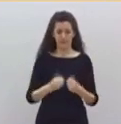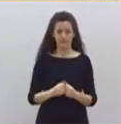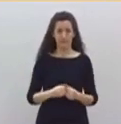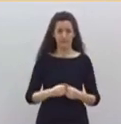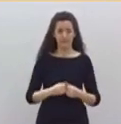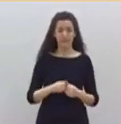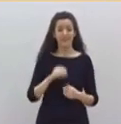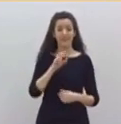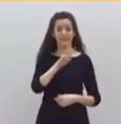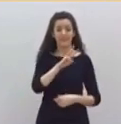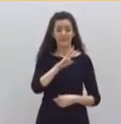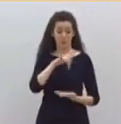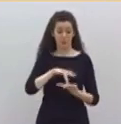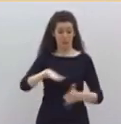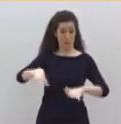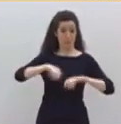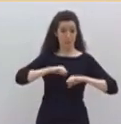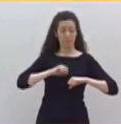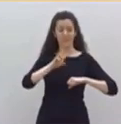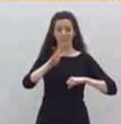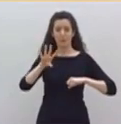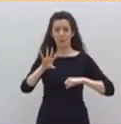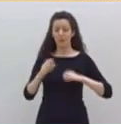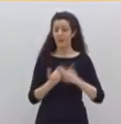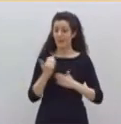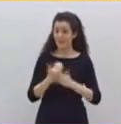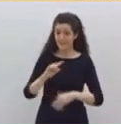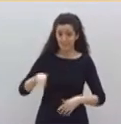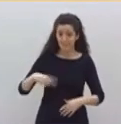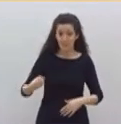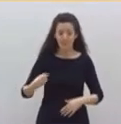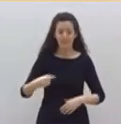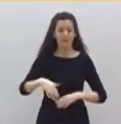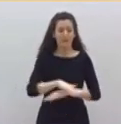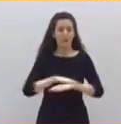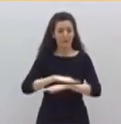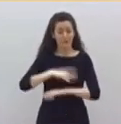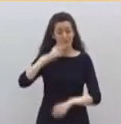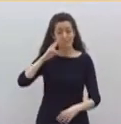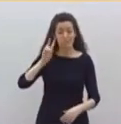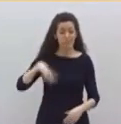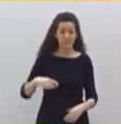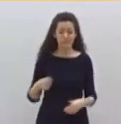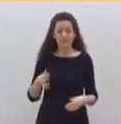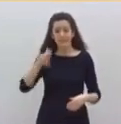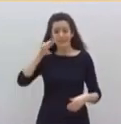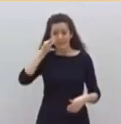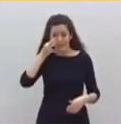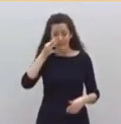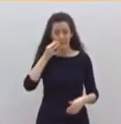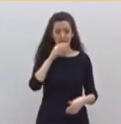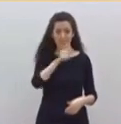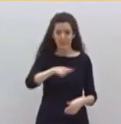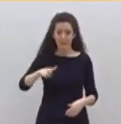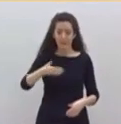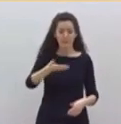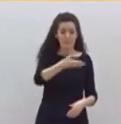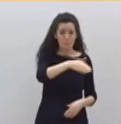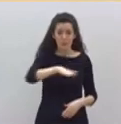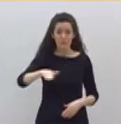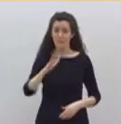alarma, su gobierno ha reconocido que no sabe a ciencia cierta cuántos españoles han muerto por culpa del COVID-19.